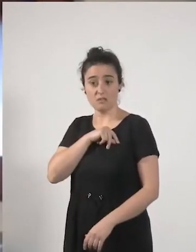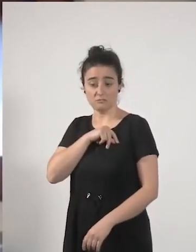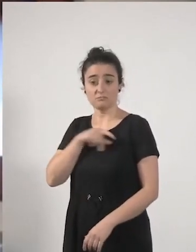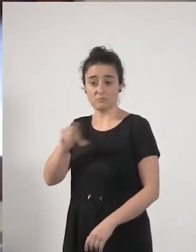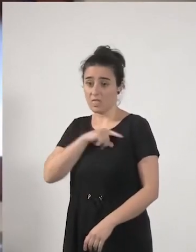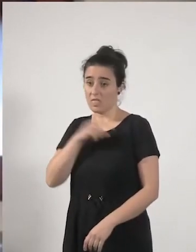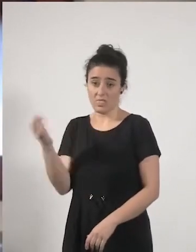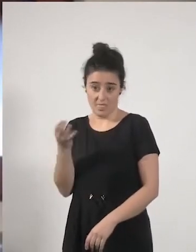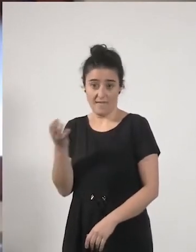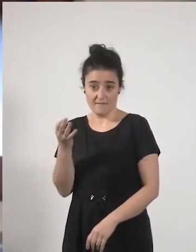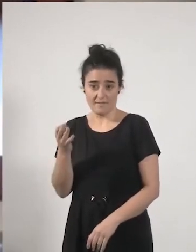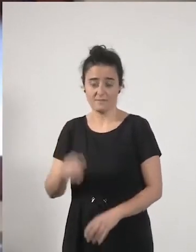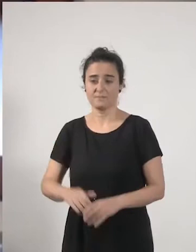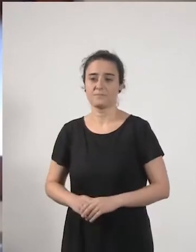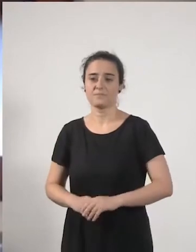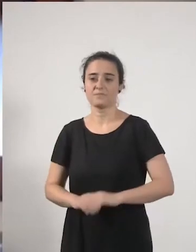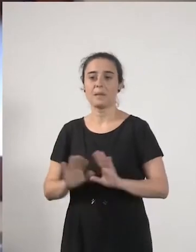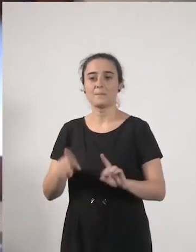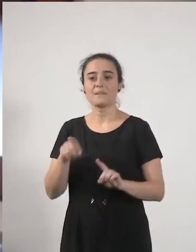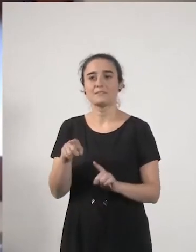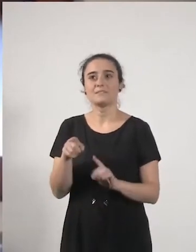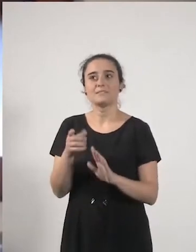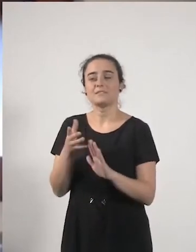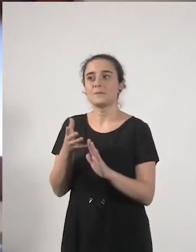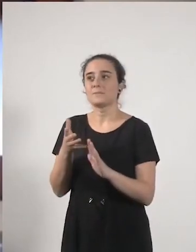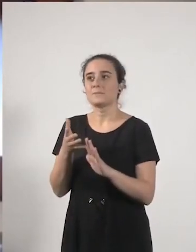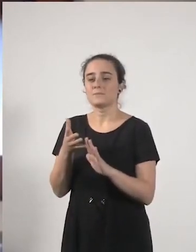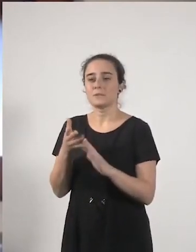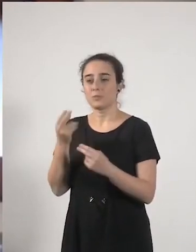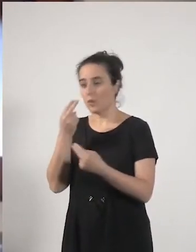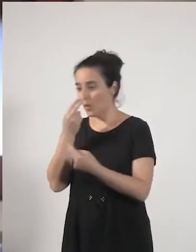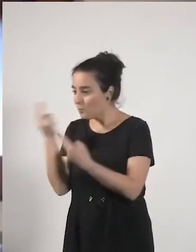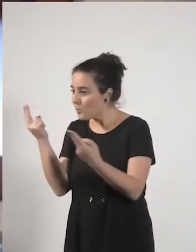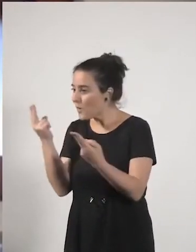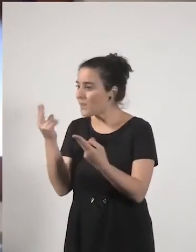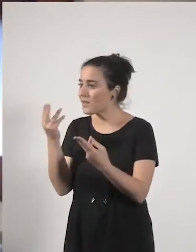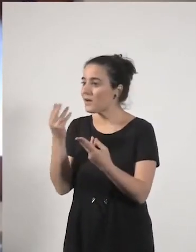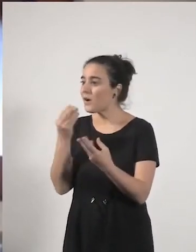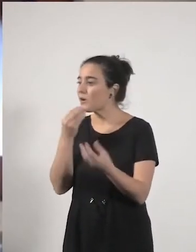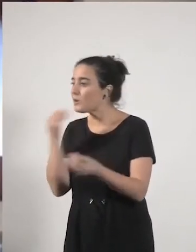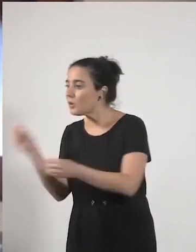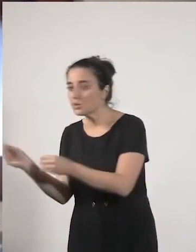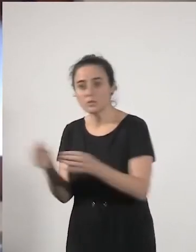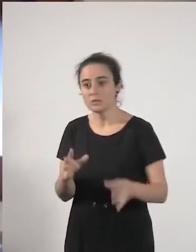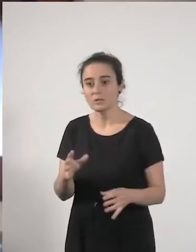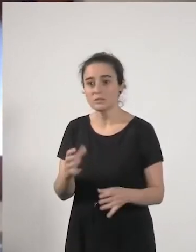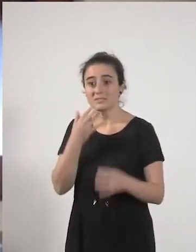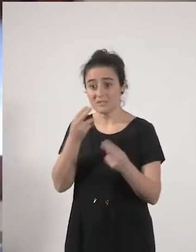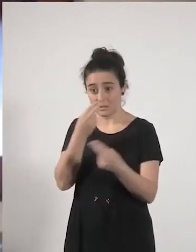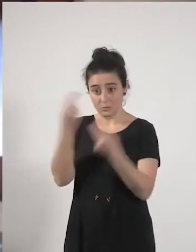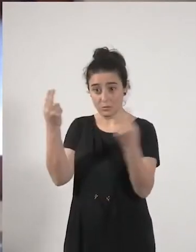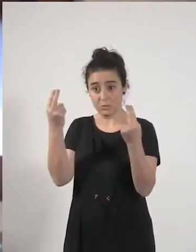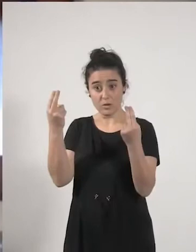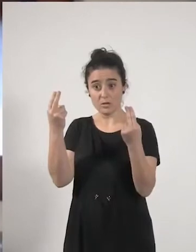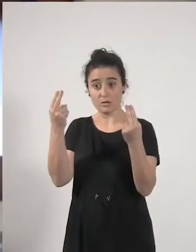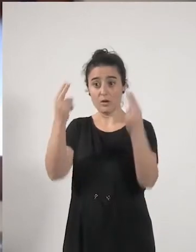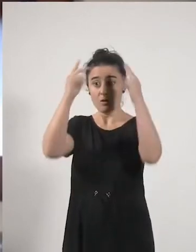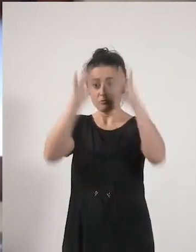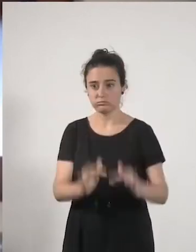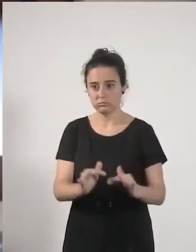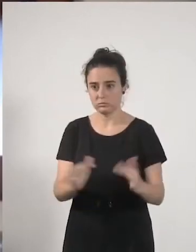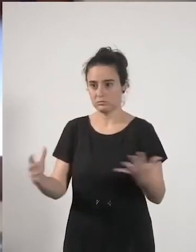pero eso no sustituye lo público ni mucho menos cuando lo público se derrumba se derrumba todo